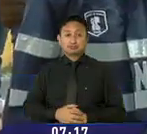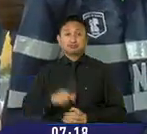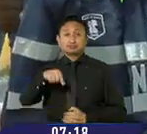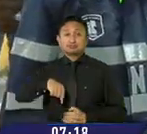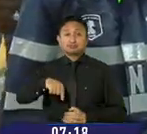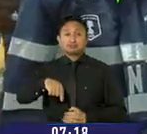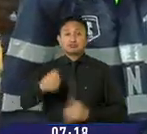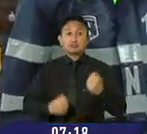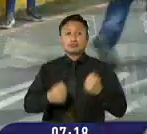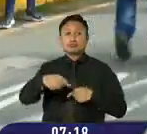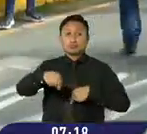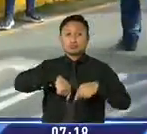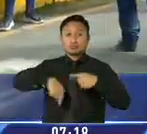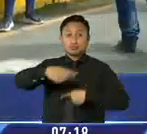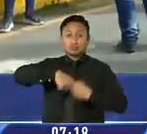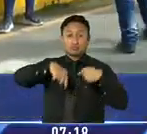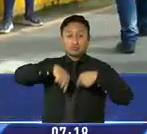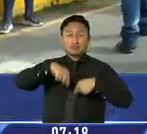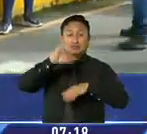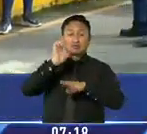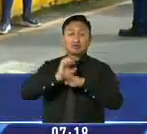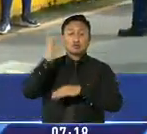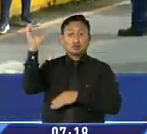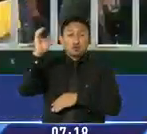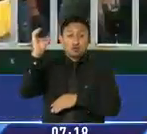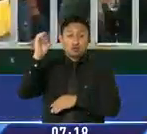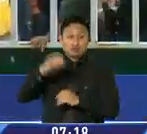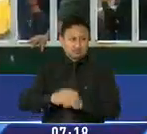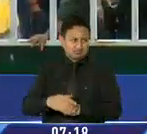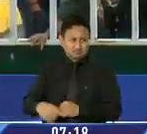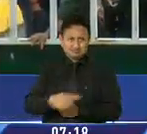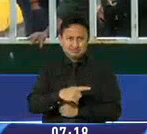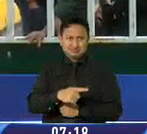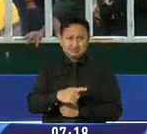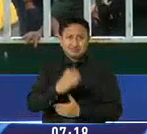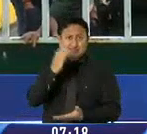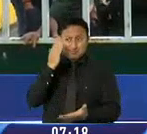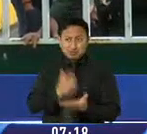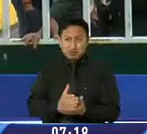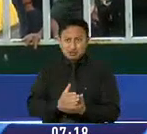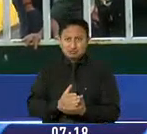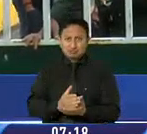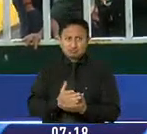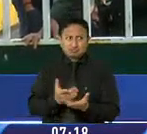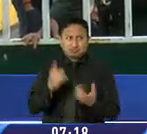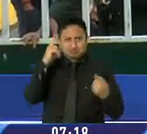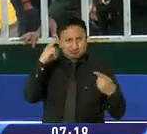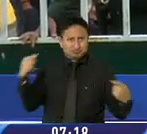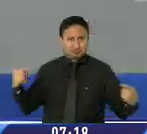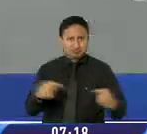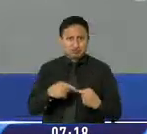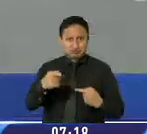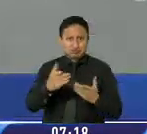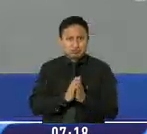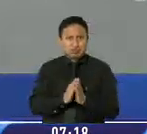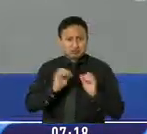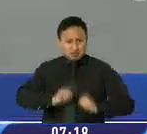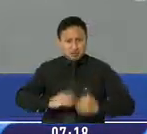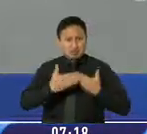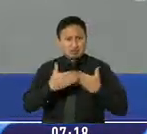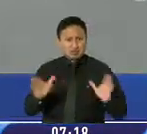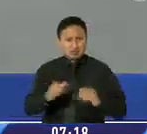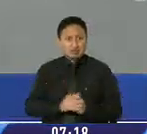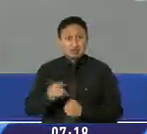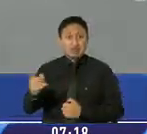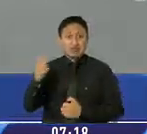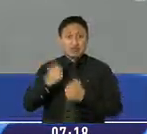transportistas y comerciantes tanto de Ecuador y Colombia, existe un desacuerdo con este tipo de paralizaciones, solicitan se reaperture la frontera para evitar más situaciones